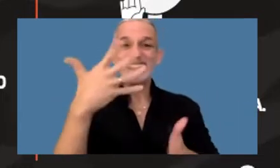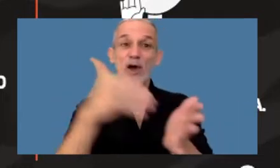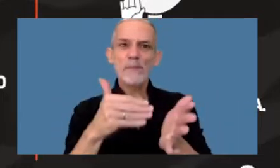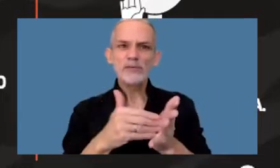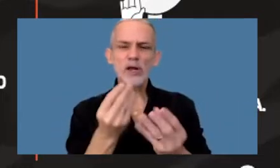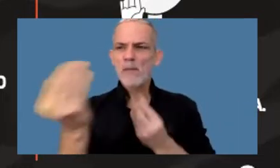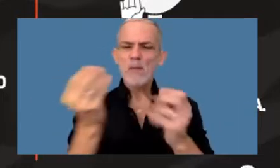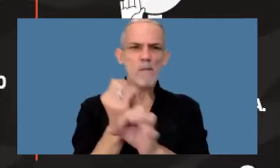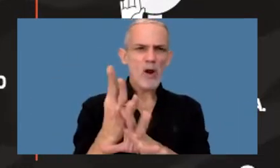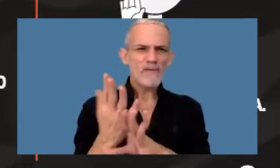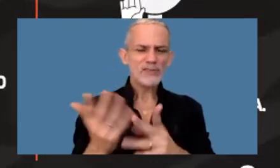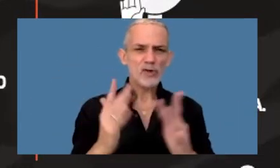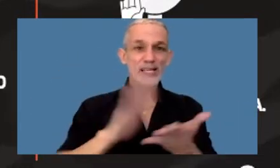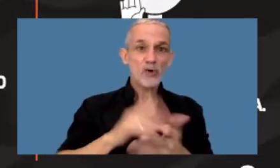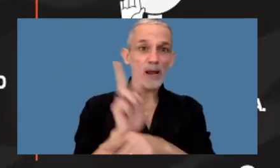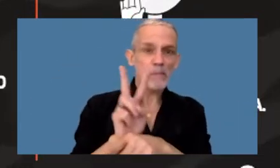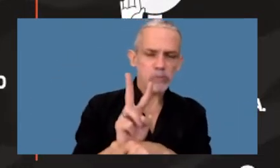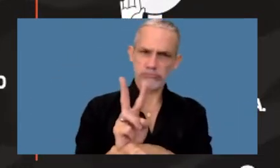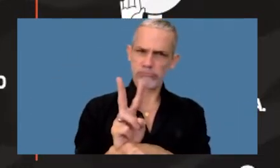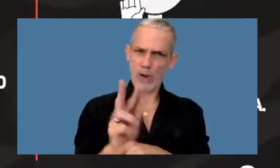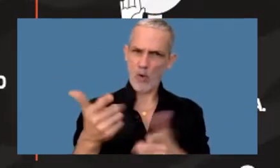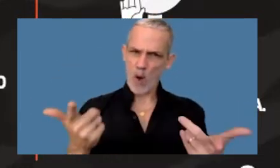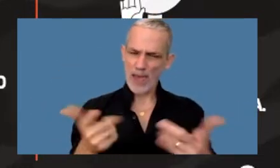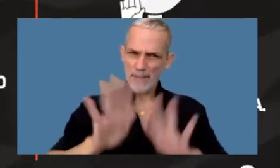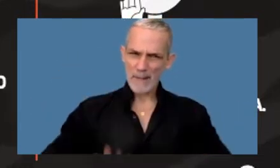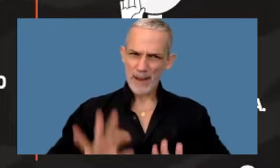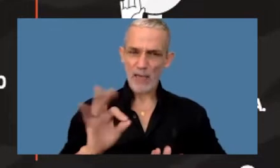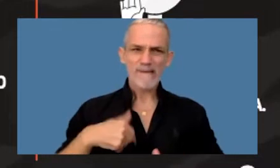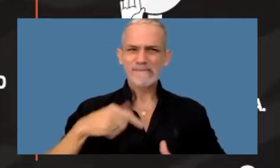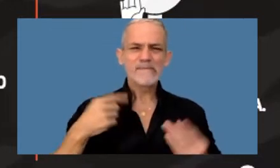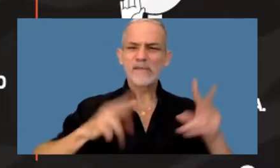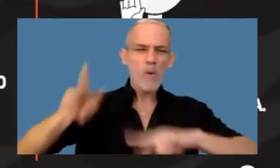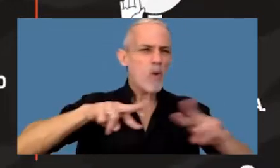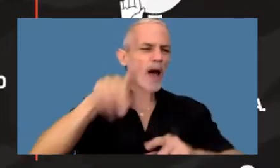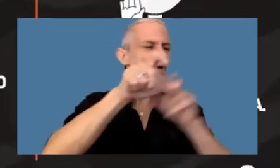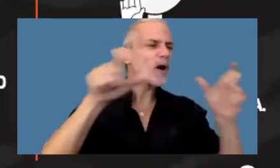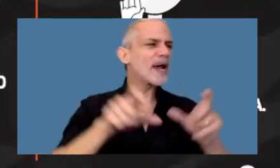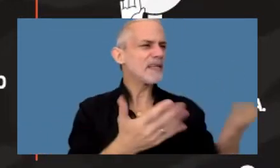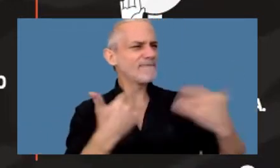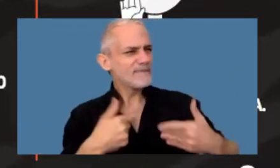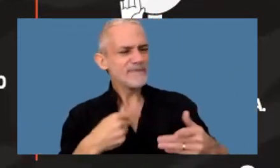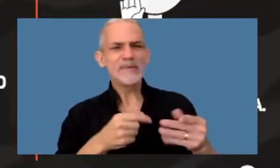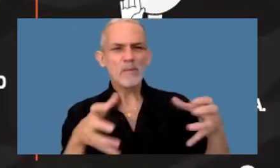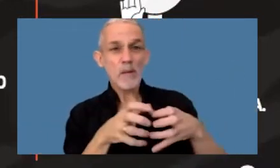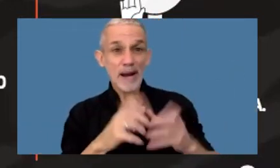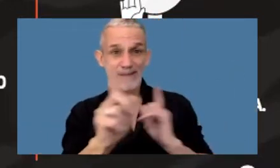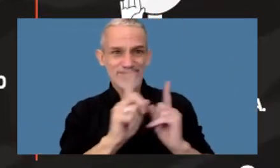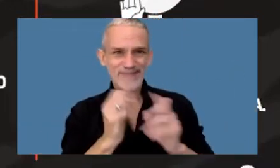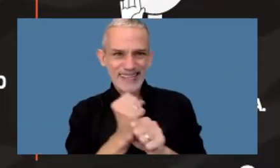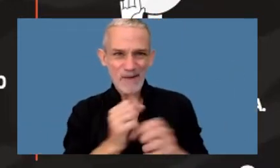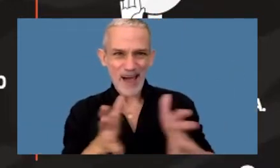profesionales en ciberseguridad con un agravante cuando nosotros reclutamos gente para nosotros o para nuestros clientes